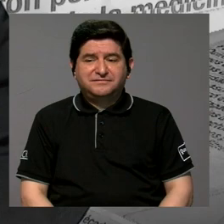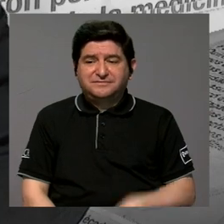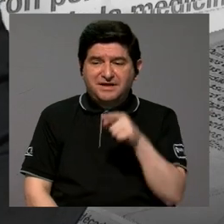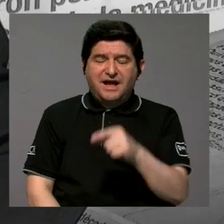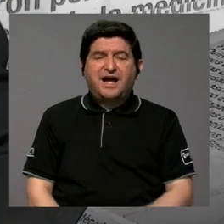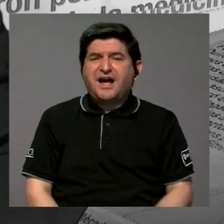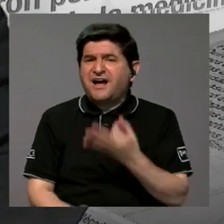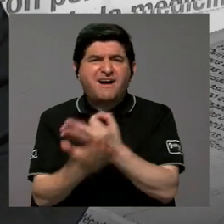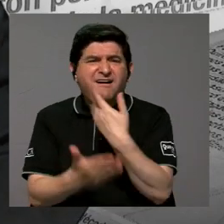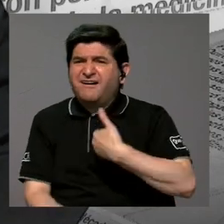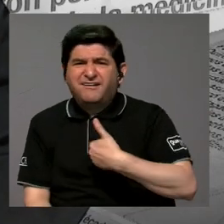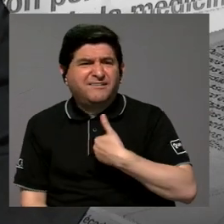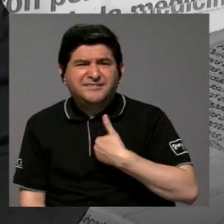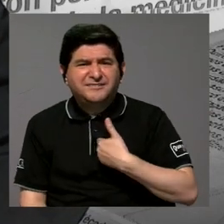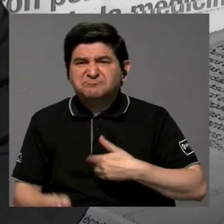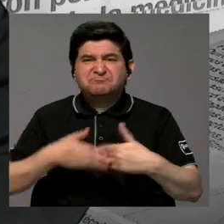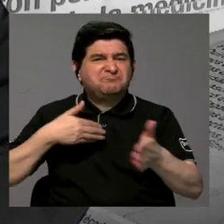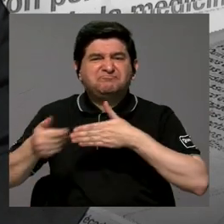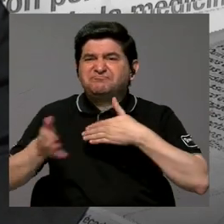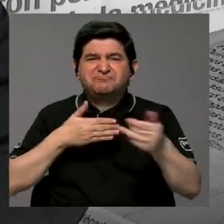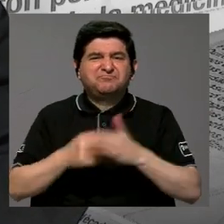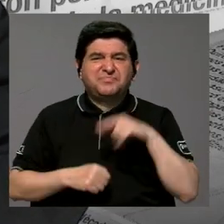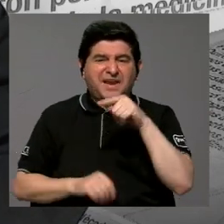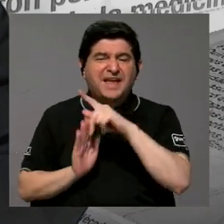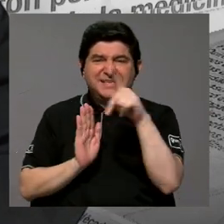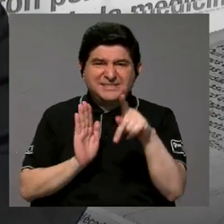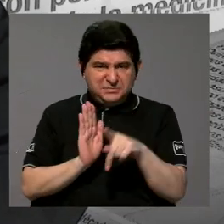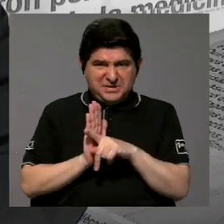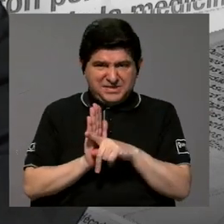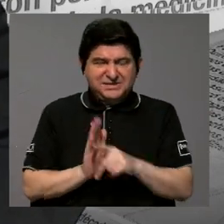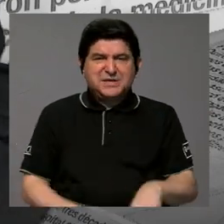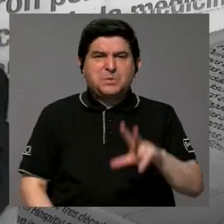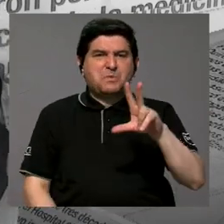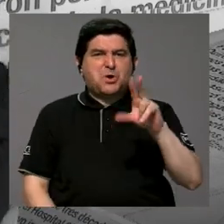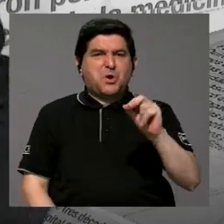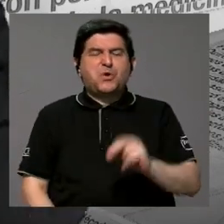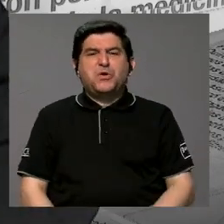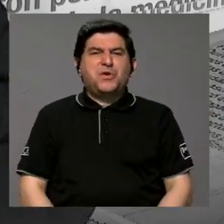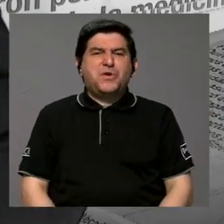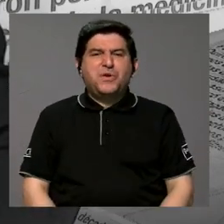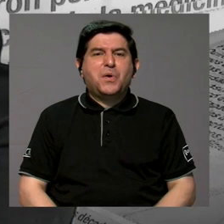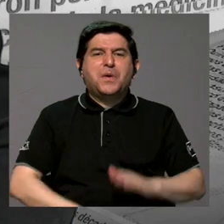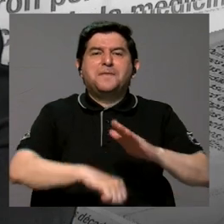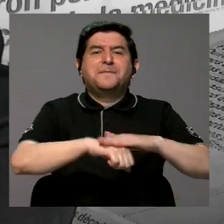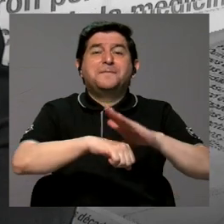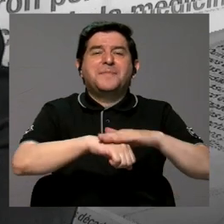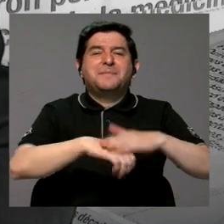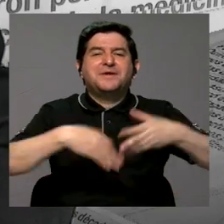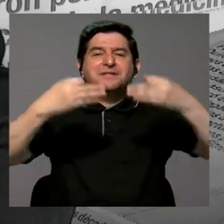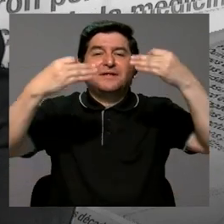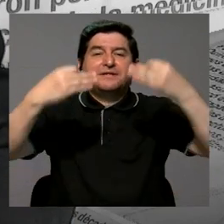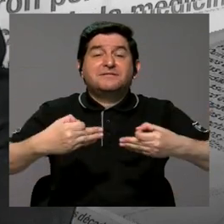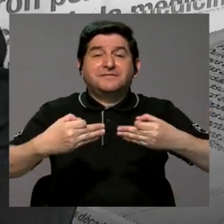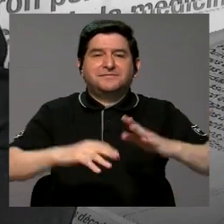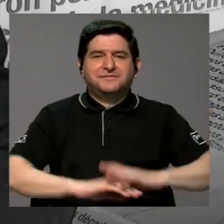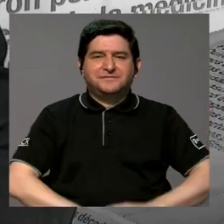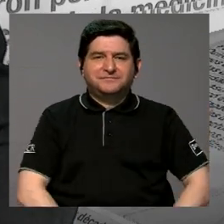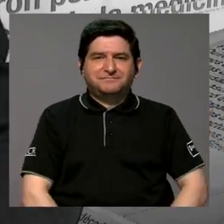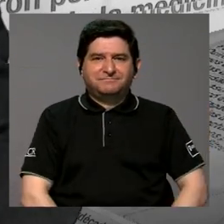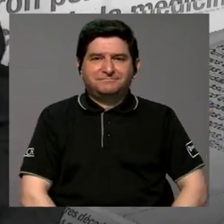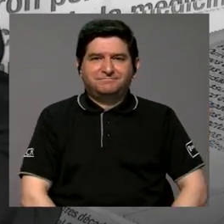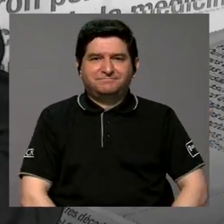desfinanciada. Eso no importa, porque esos principios no son los que dan pie a las decisiones que se toman.